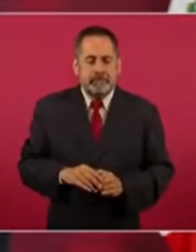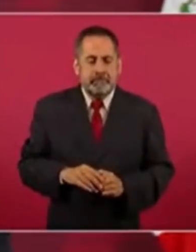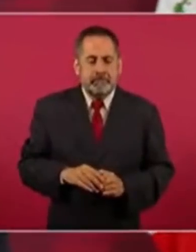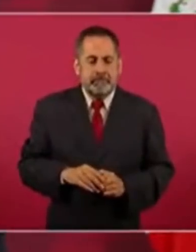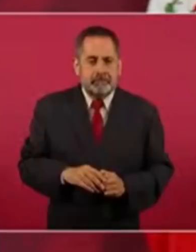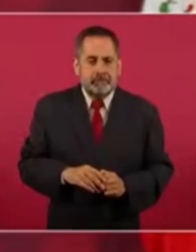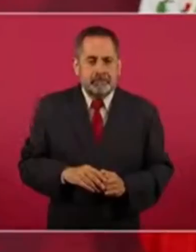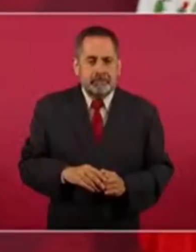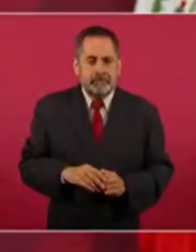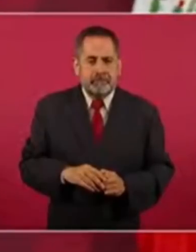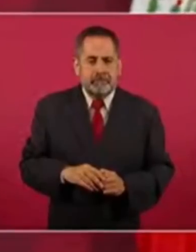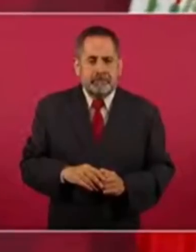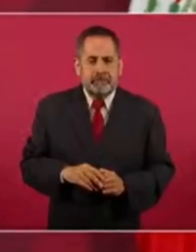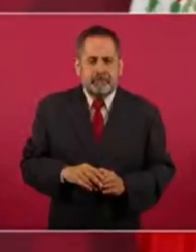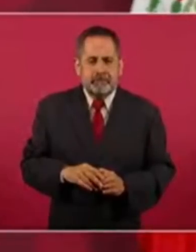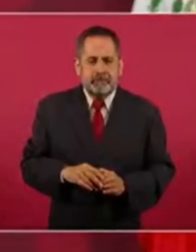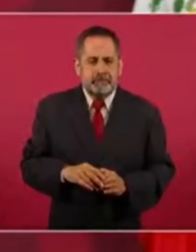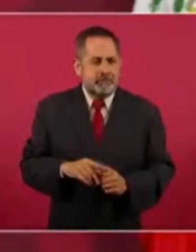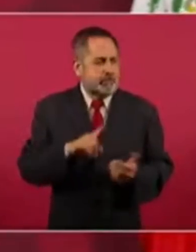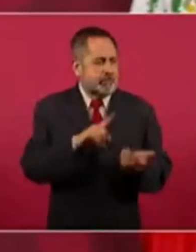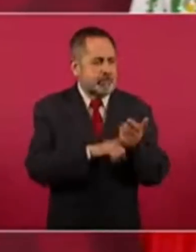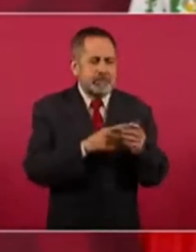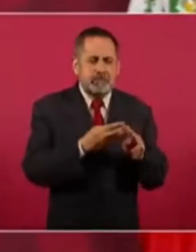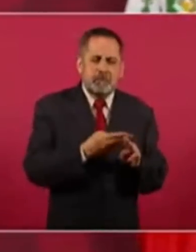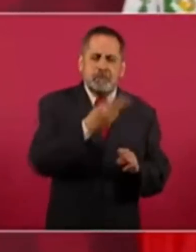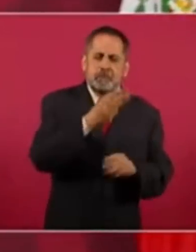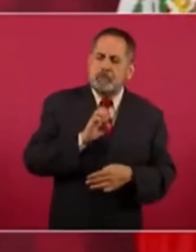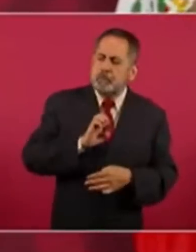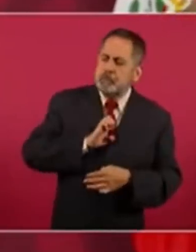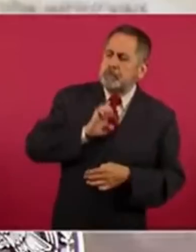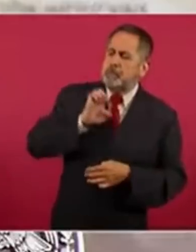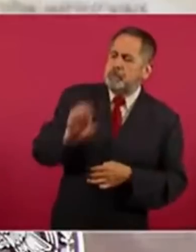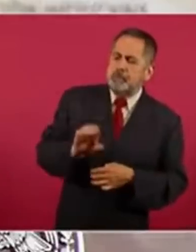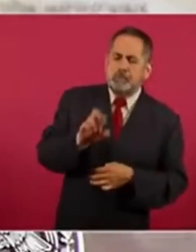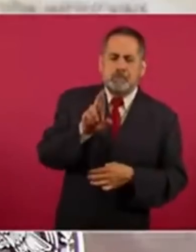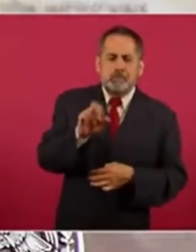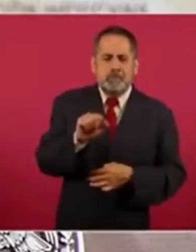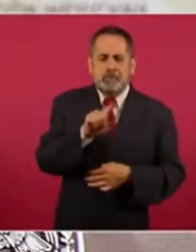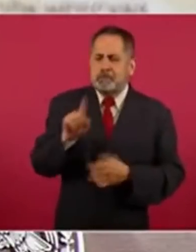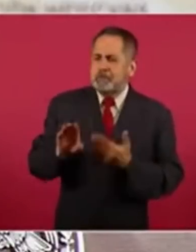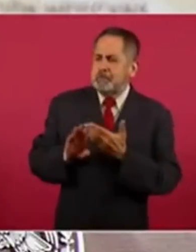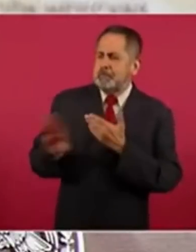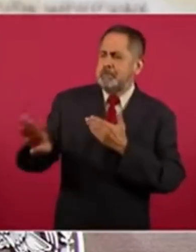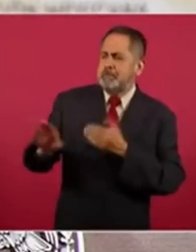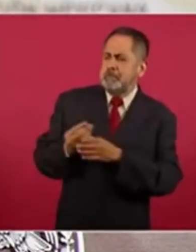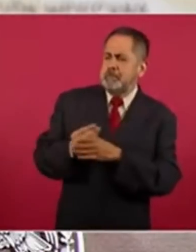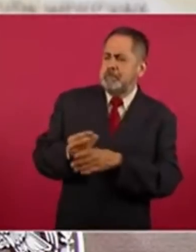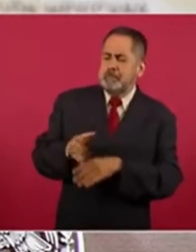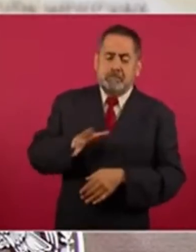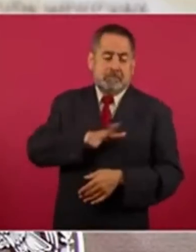son muy racistas, muy clasistas,